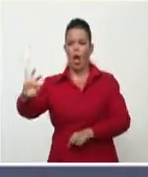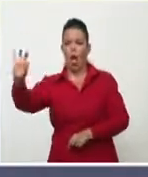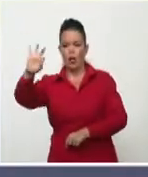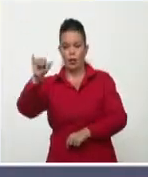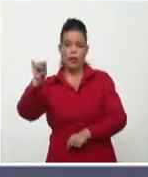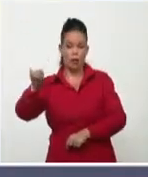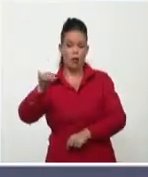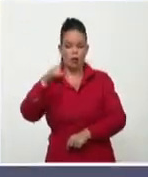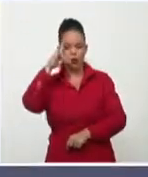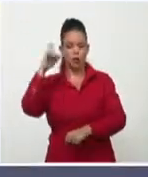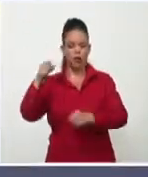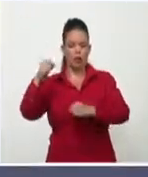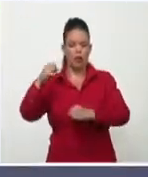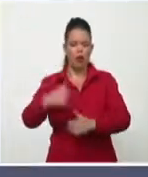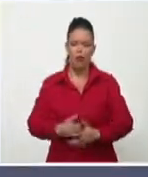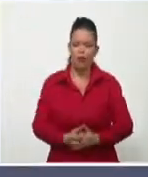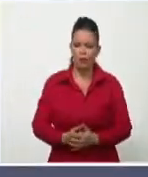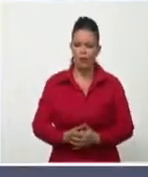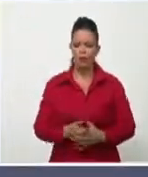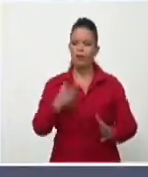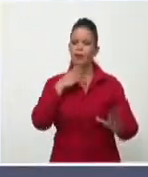numerosos. A usted, le deseo que pase una feliz noche y hasta mañana.